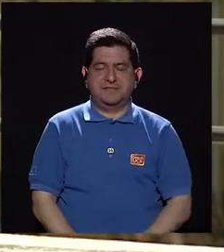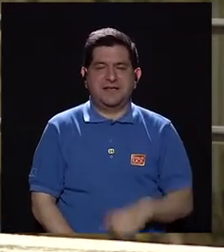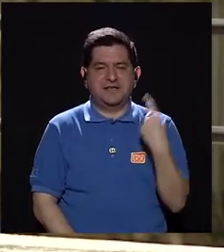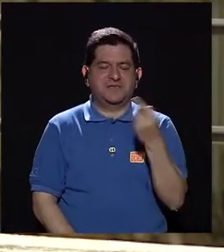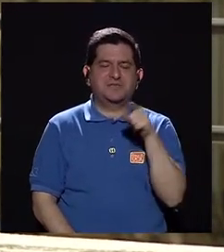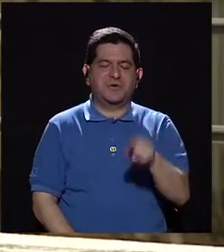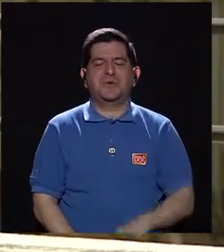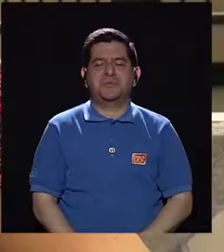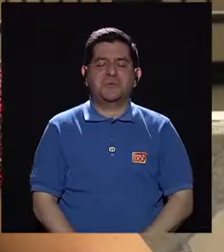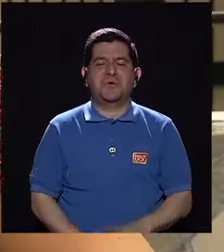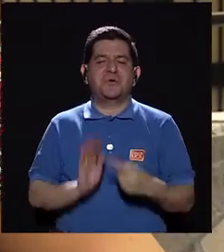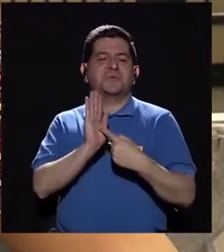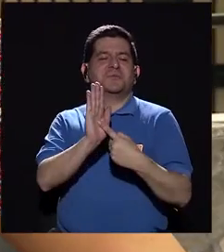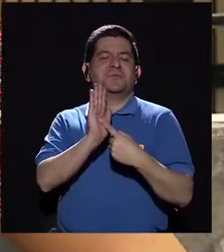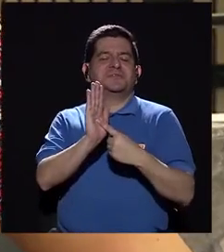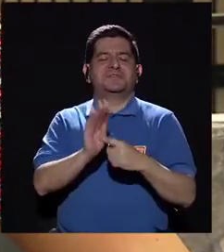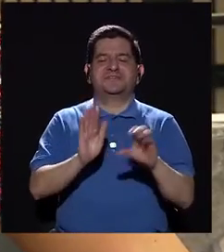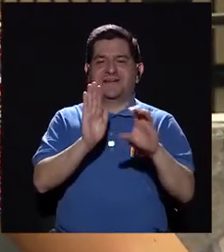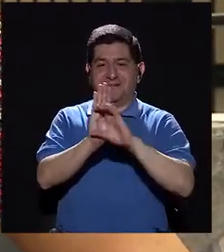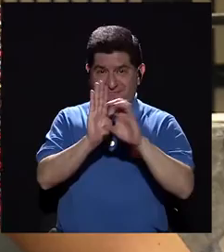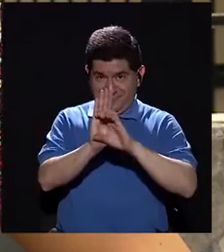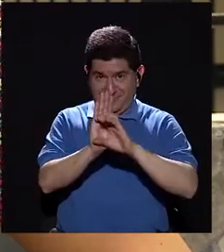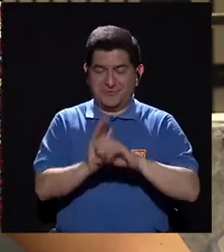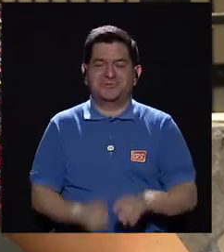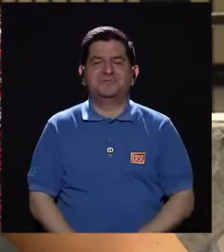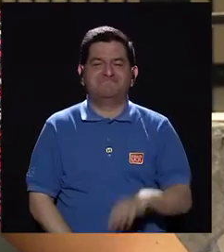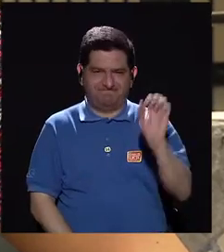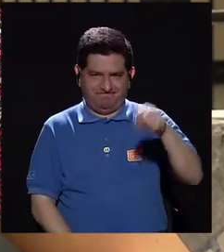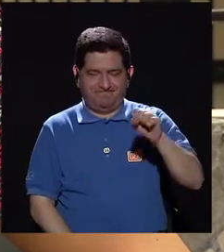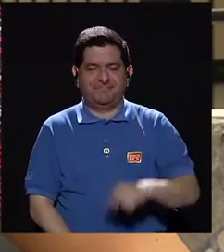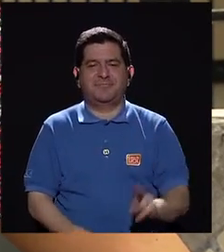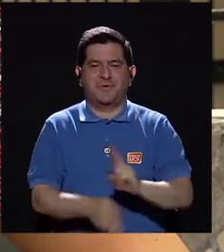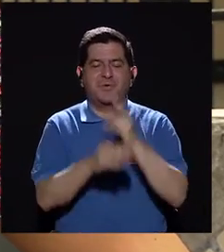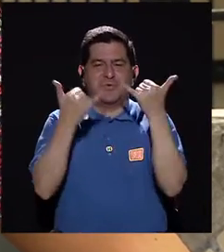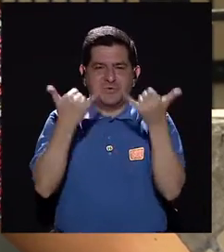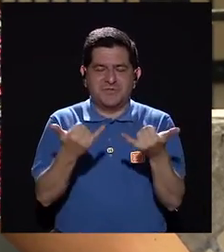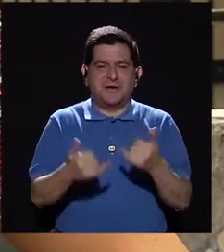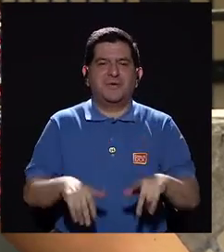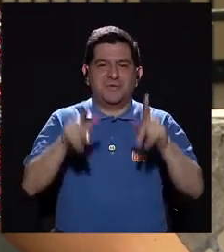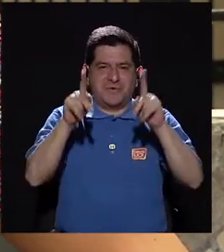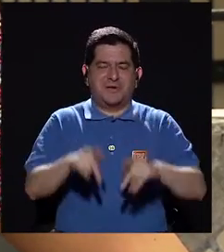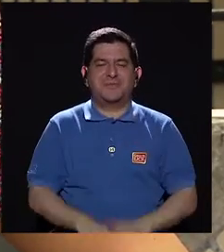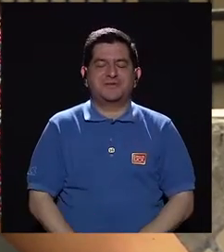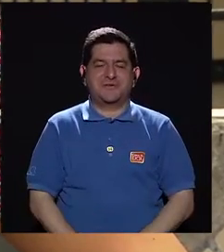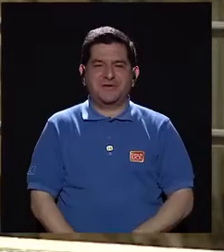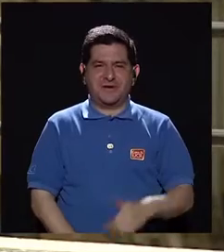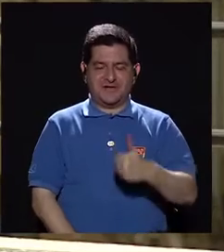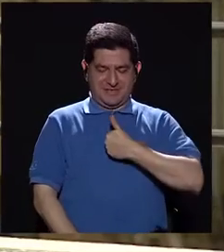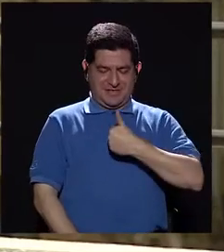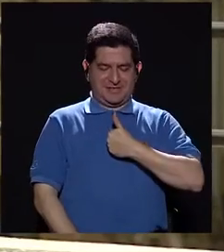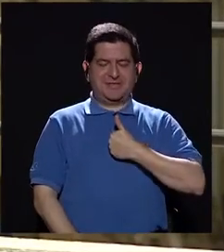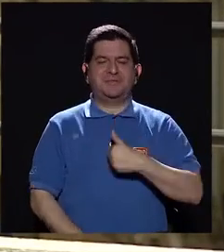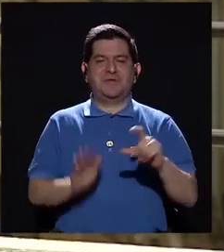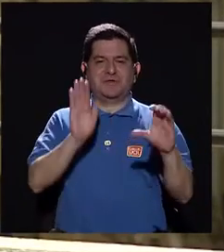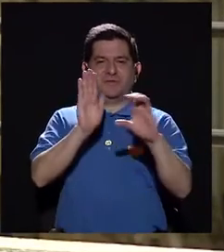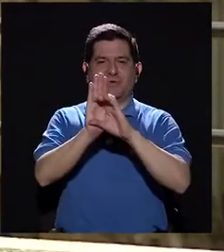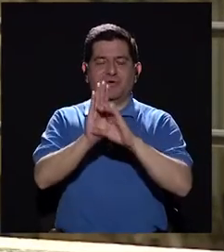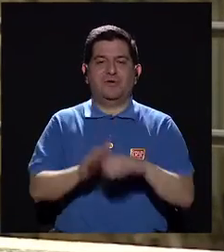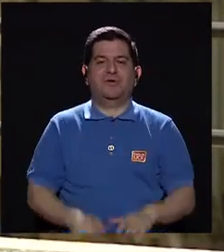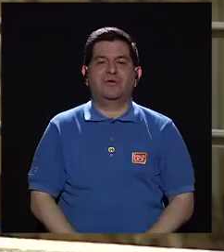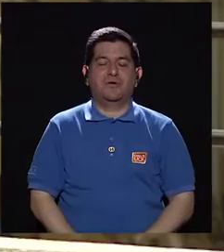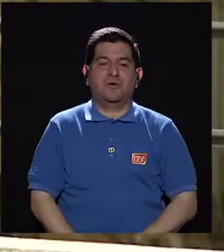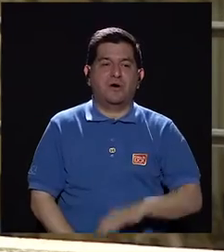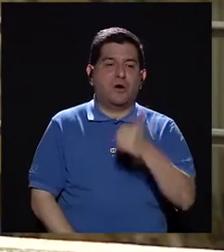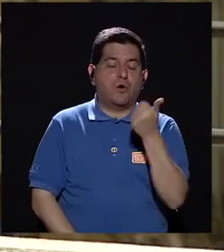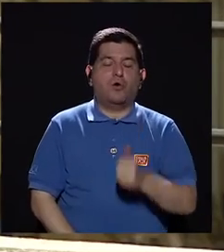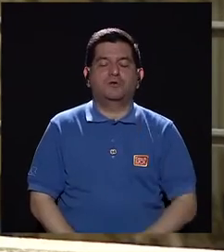así como por quedar bien. Como de foto. de foto. Sí, la risa como la que utilizan ahora muchos para los selfies. Está ya